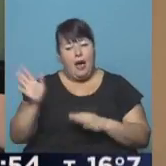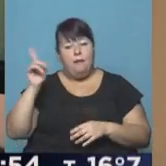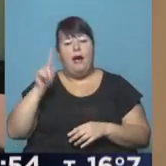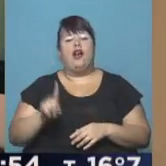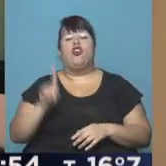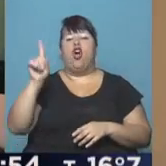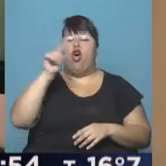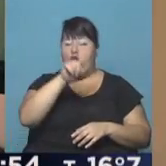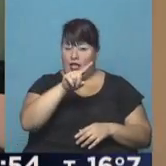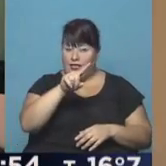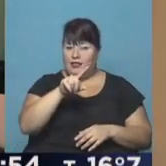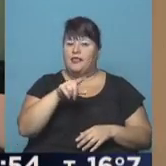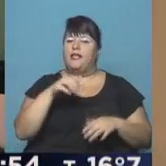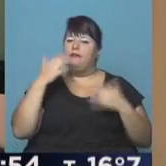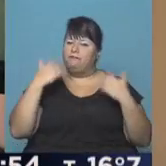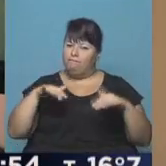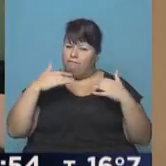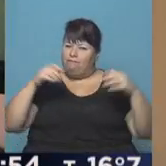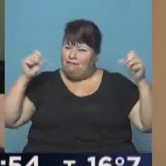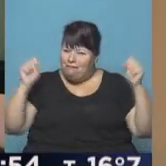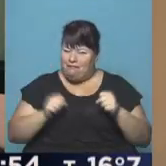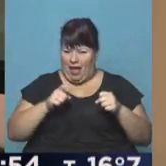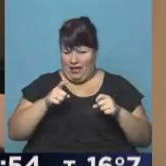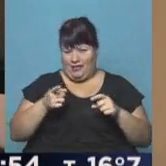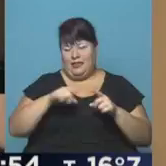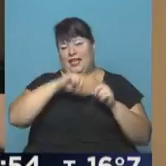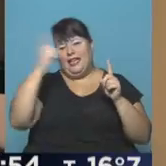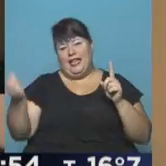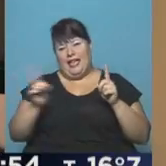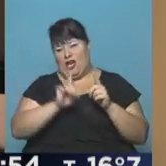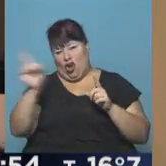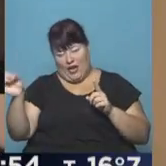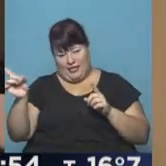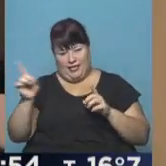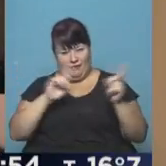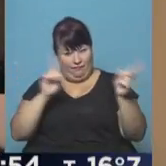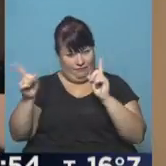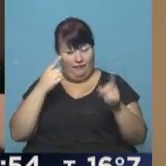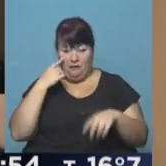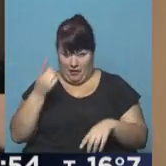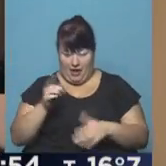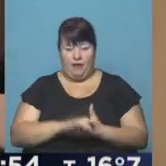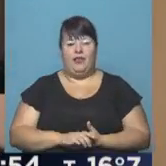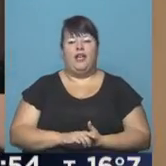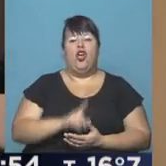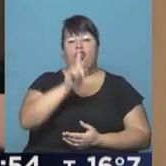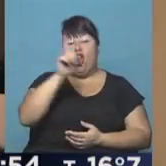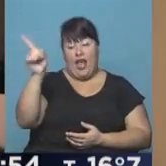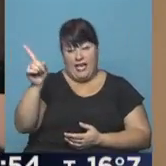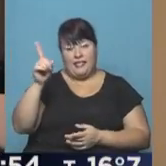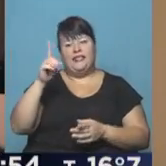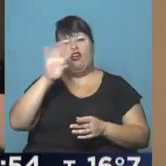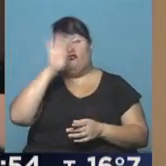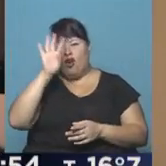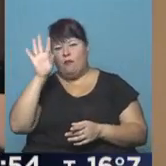el noroeste está bastante más frío que el noreste. Fíjense, en el noreste tenemos